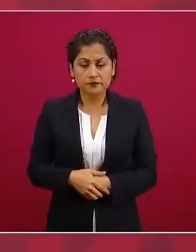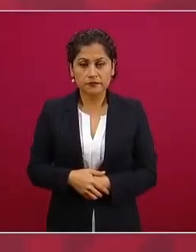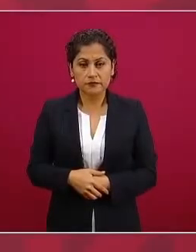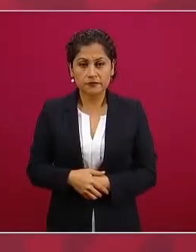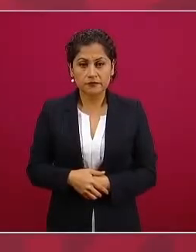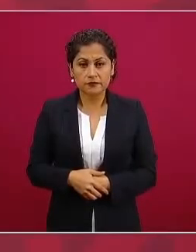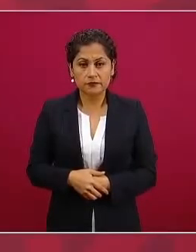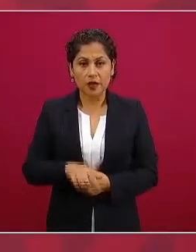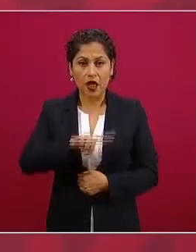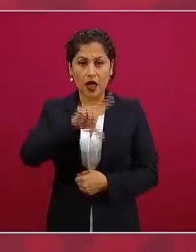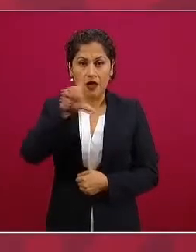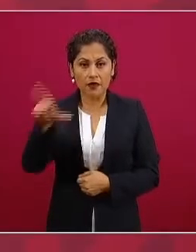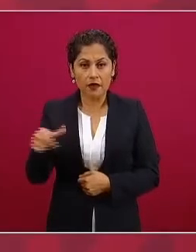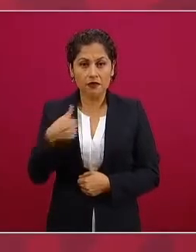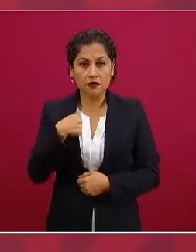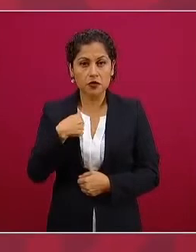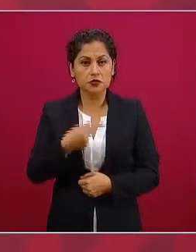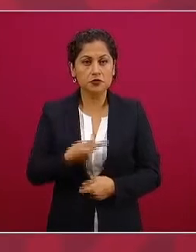y llego aquí